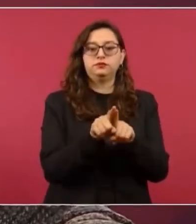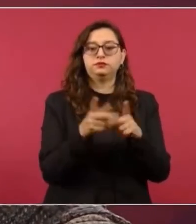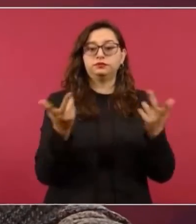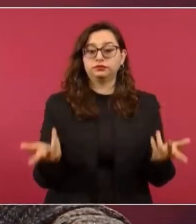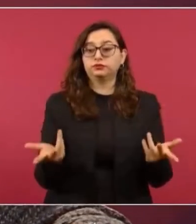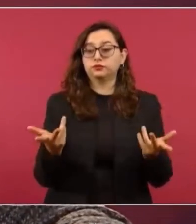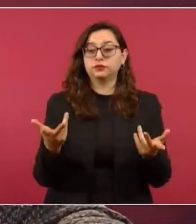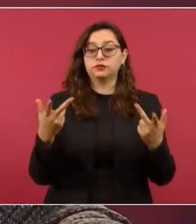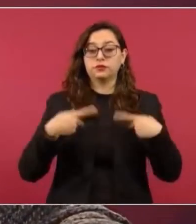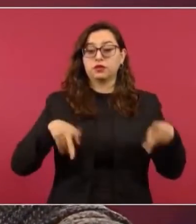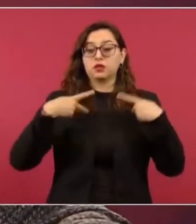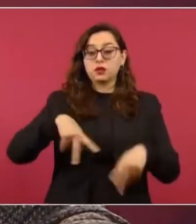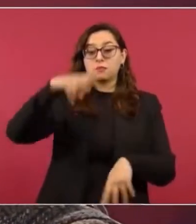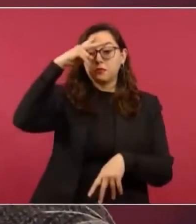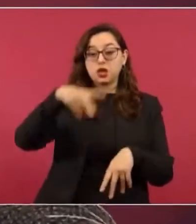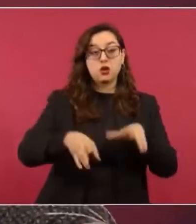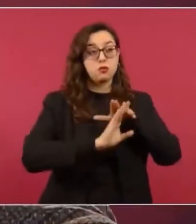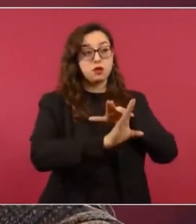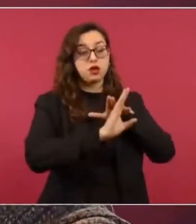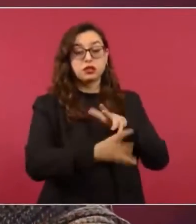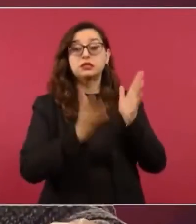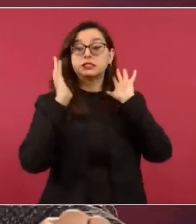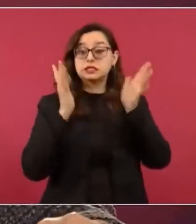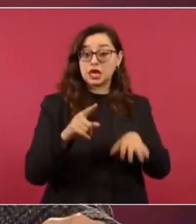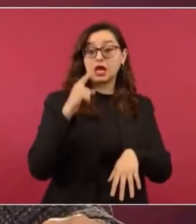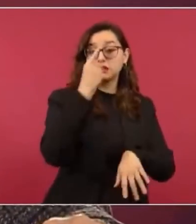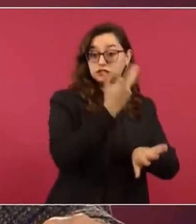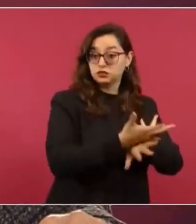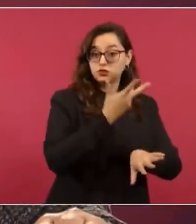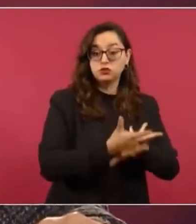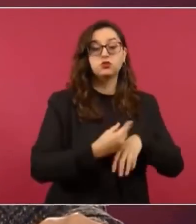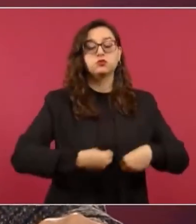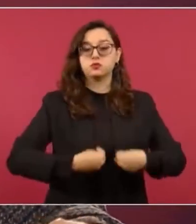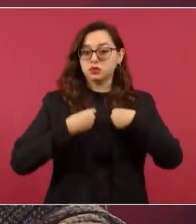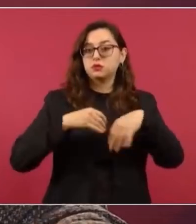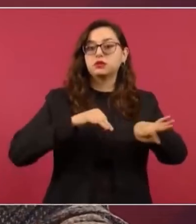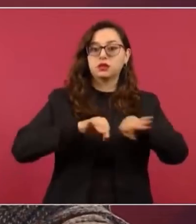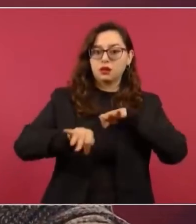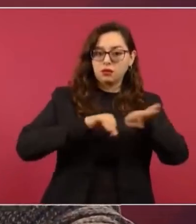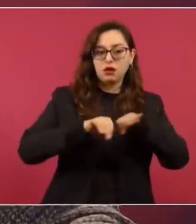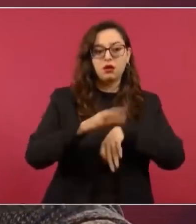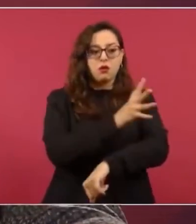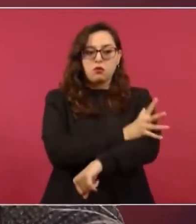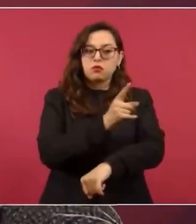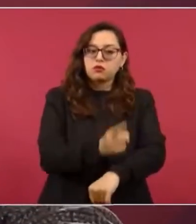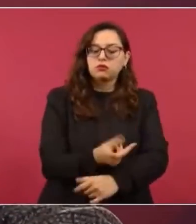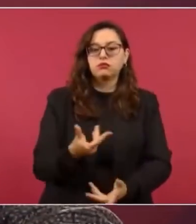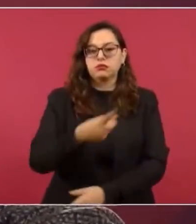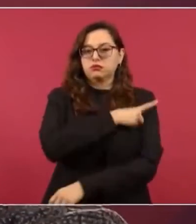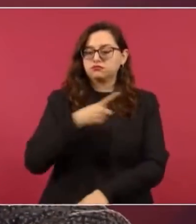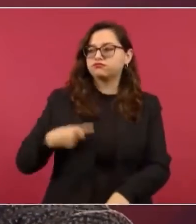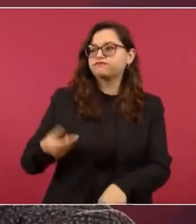de migrantes mexicanos que viven, que trabajan honradamente en Estados Unidos. Esto depende